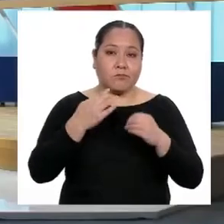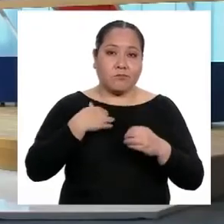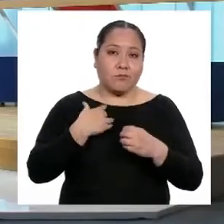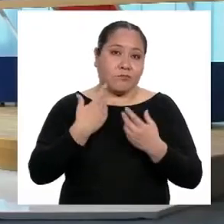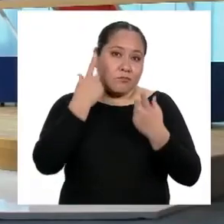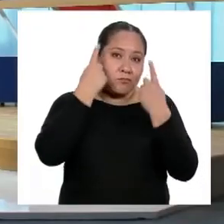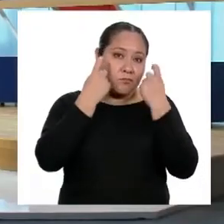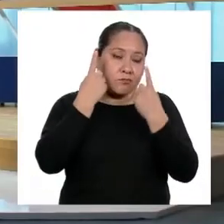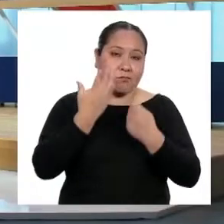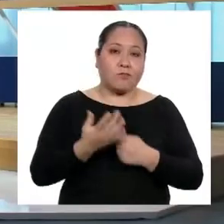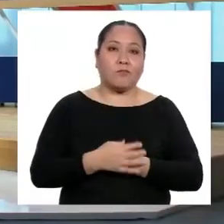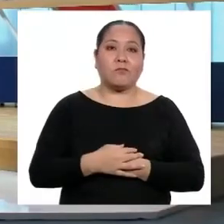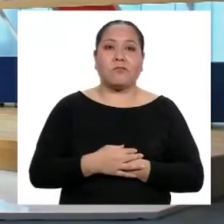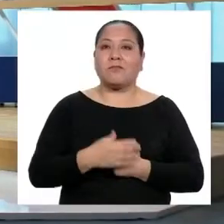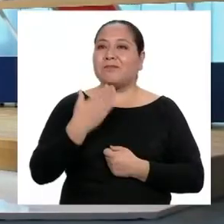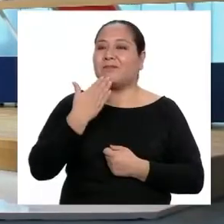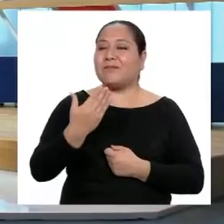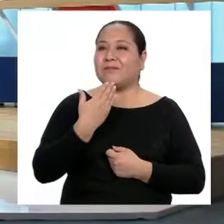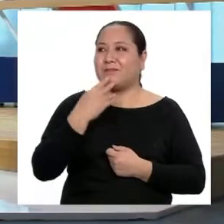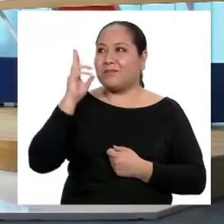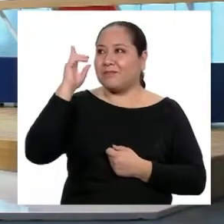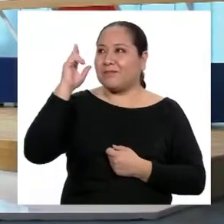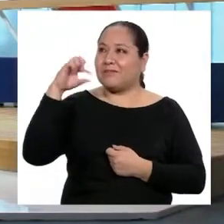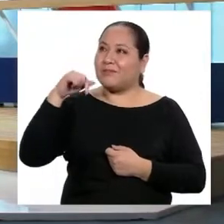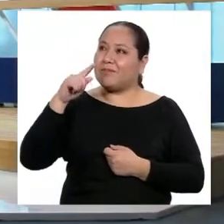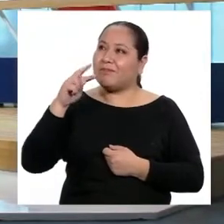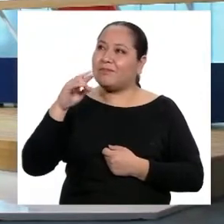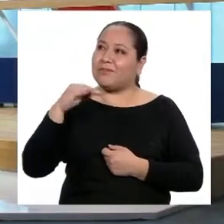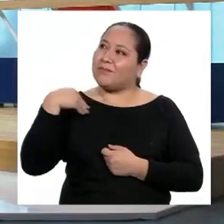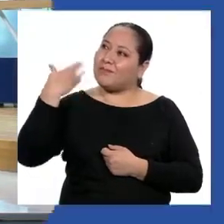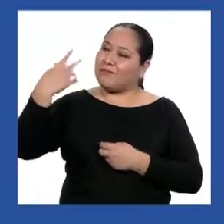¡Muchas gracias, profesora Patricia! ¡Hasta la próxima!